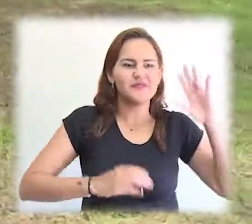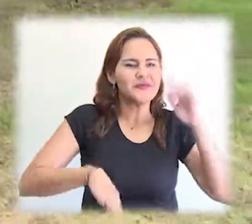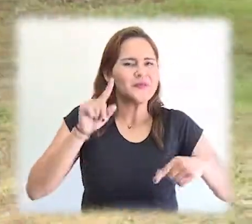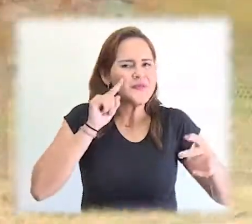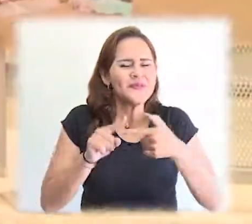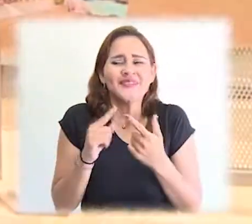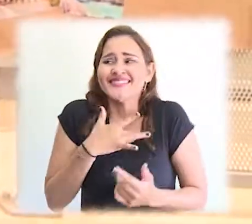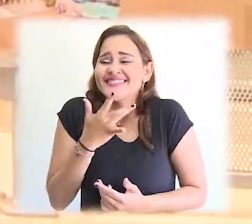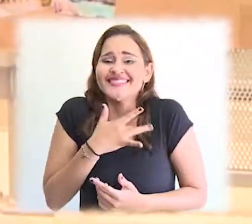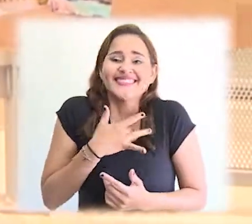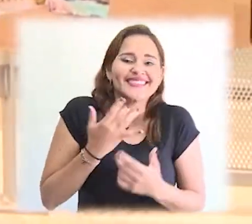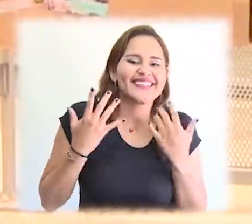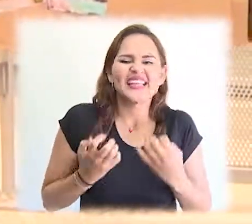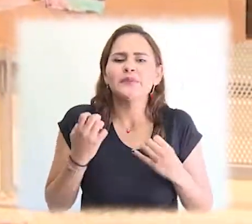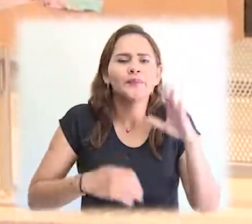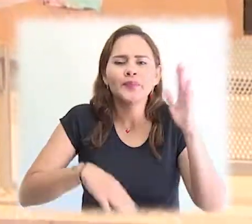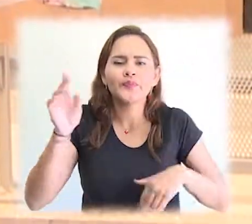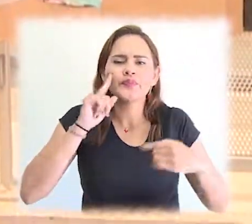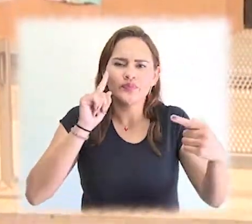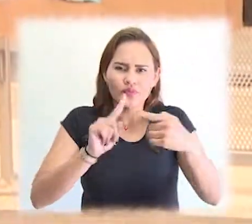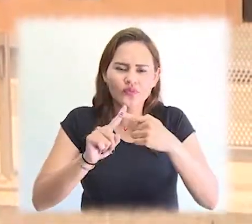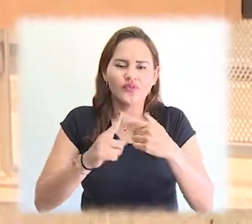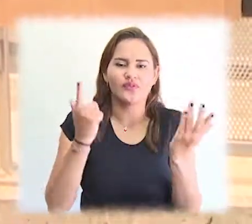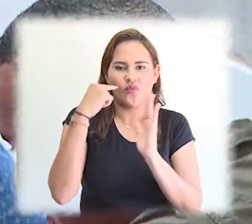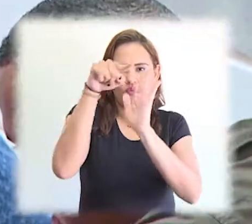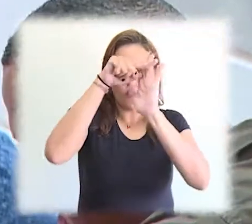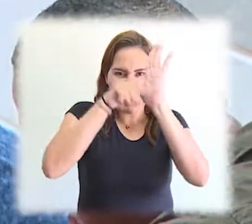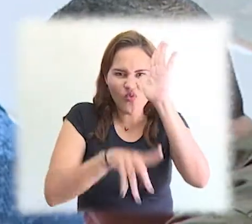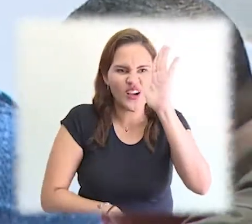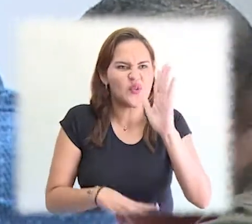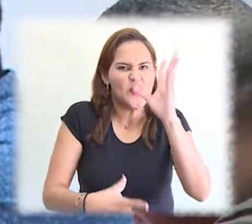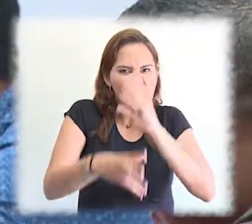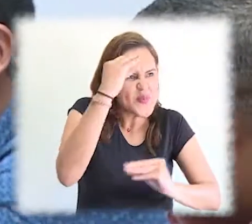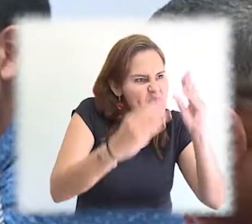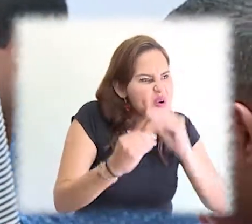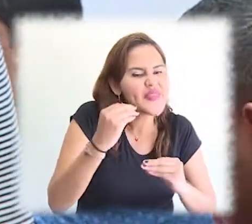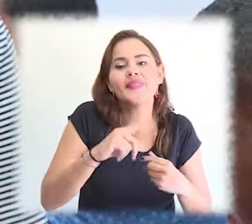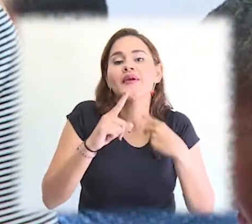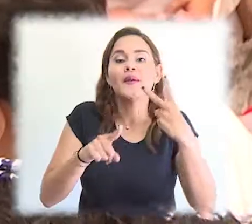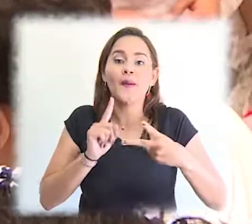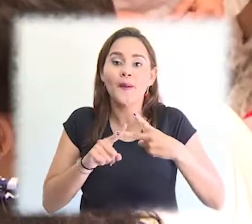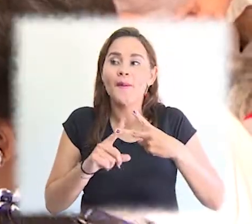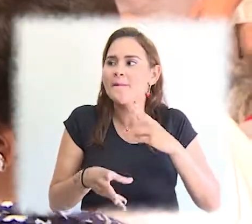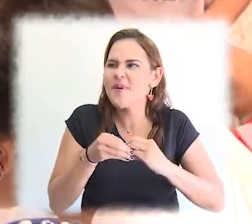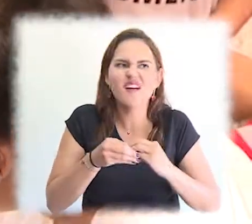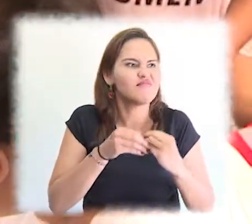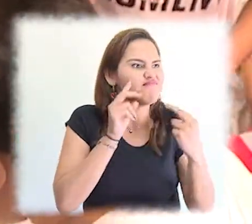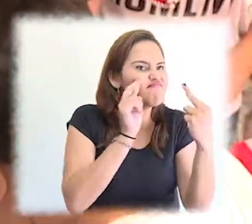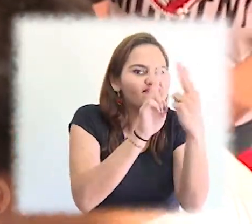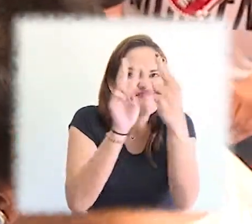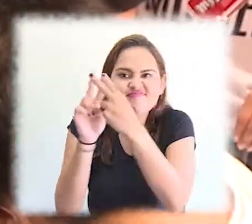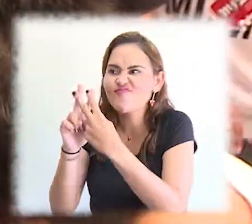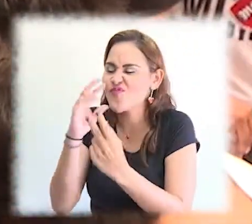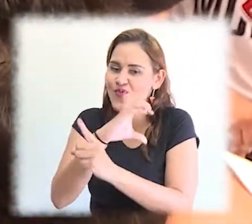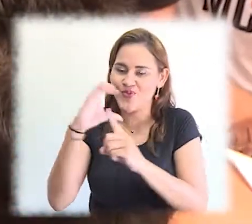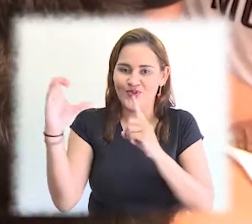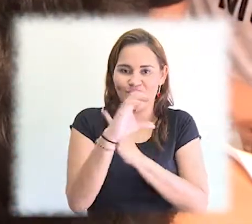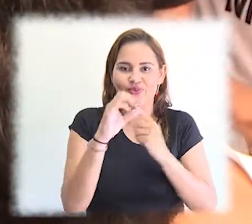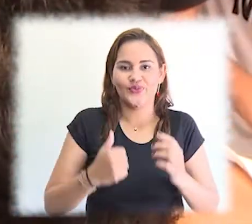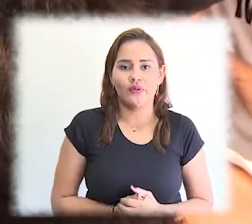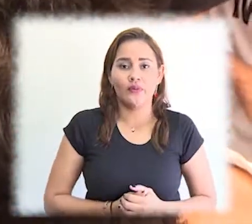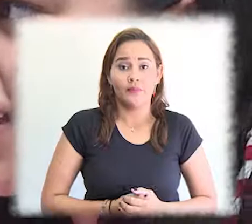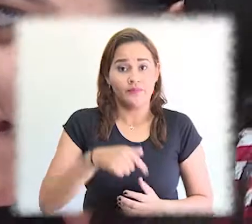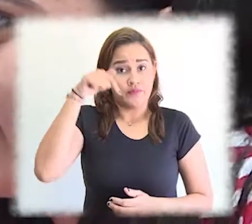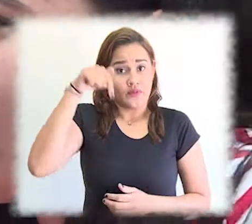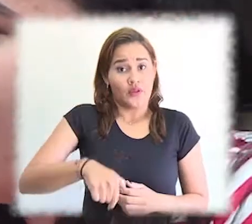Francia y decidió emprender un semestre académico en la Universidad del Magdalena con diversas motivaciones, entre ellas incrementar el valor